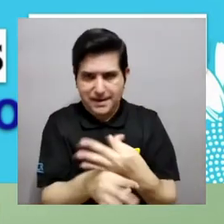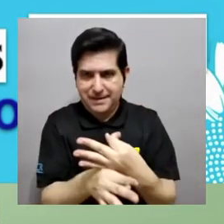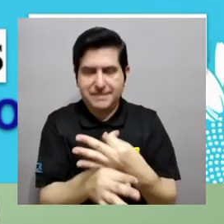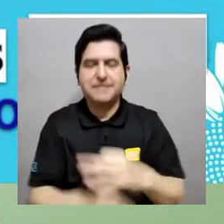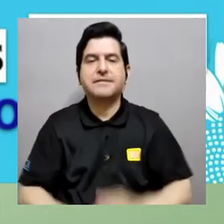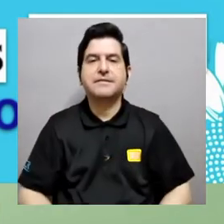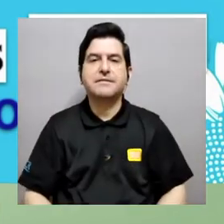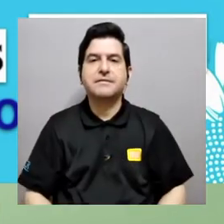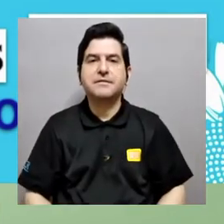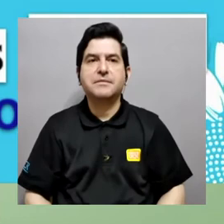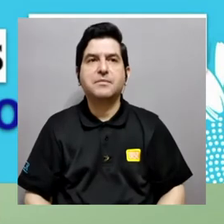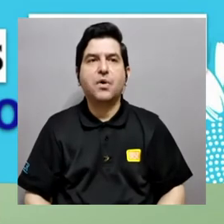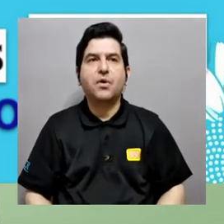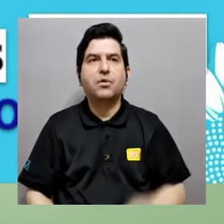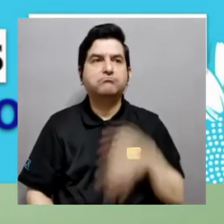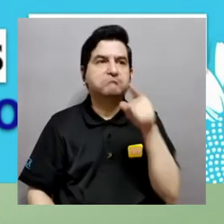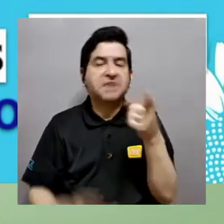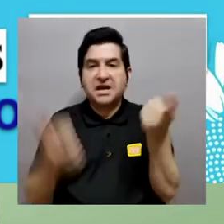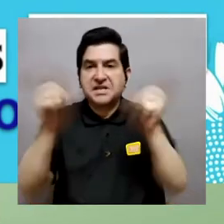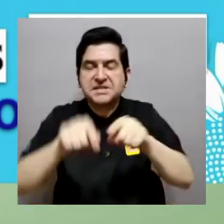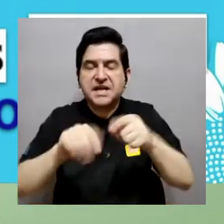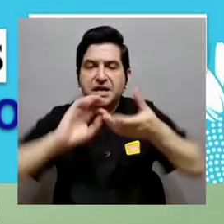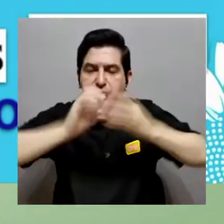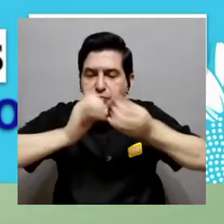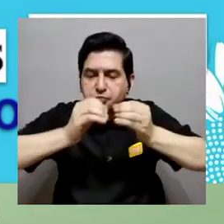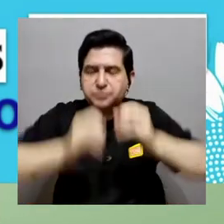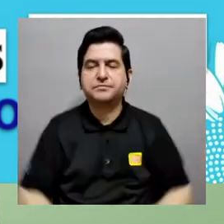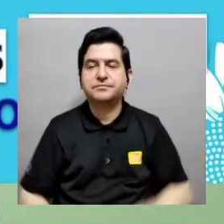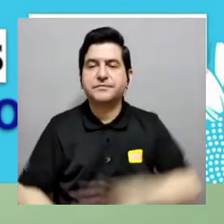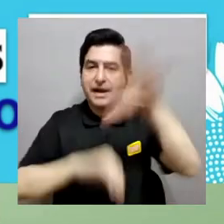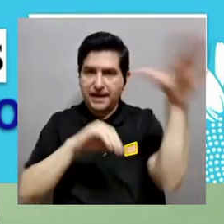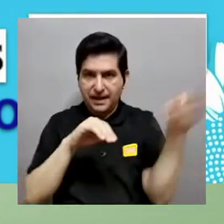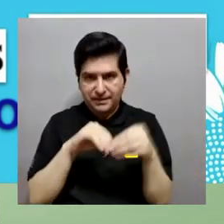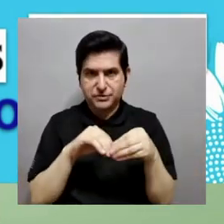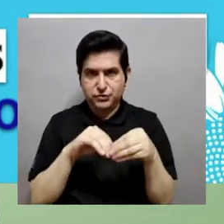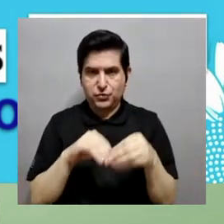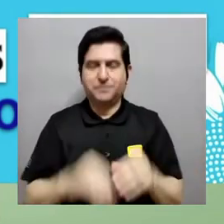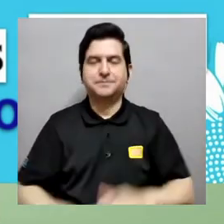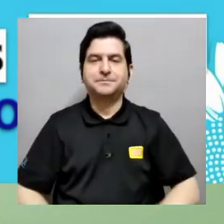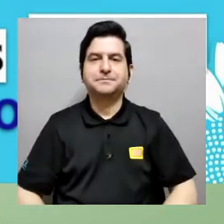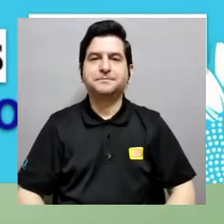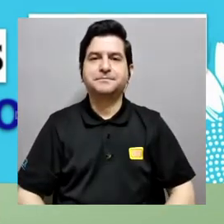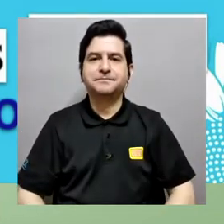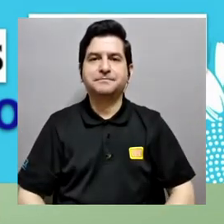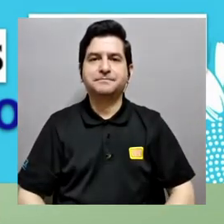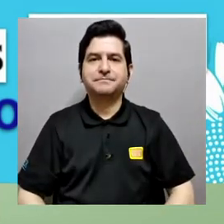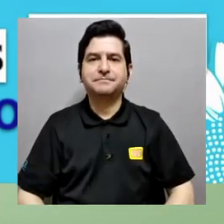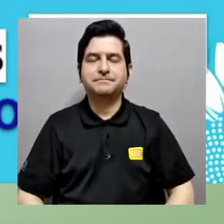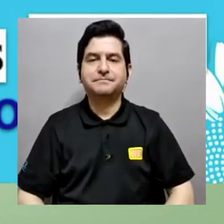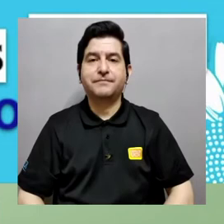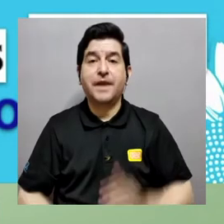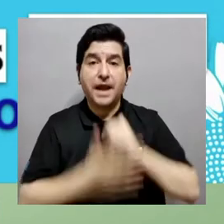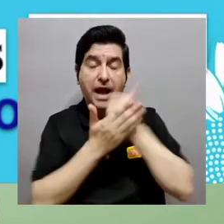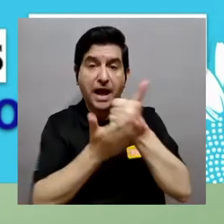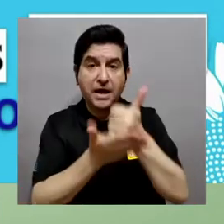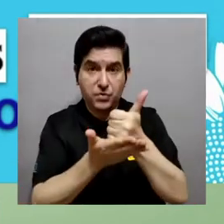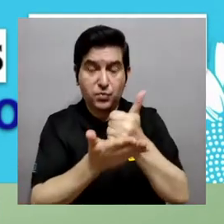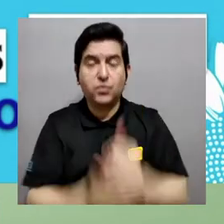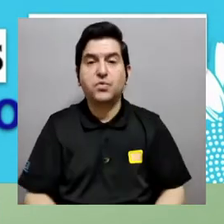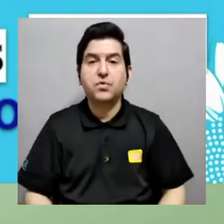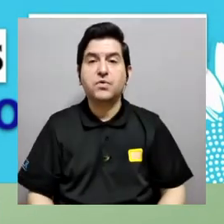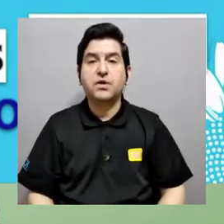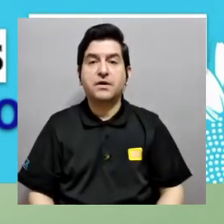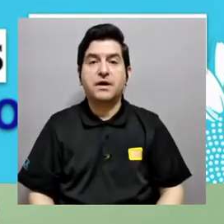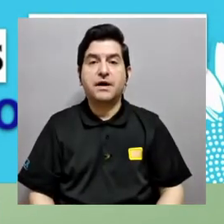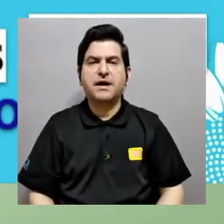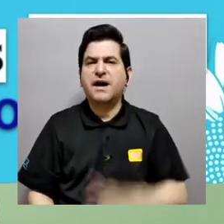y GROMAX son de los que funcionan mejor para este tipo de cálculos. Adicionalmente,